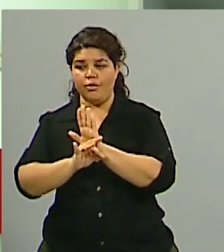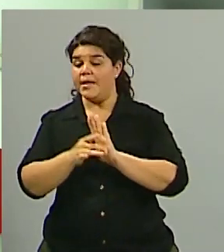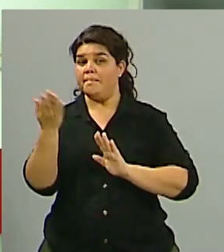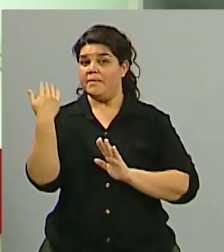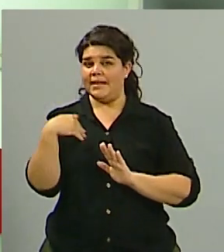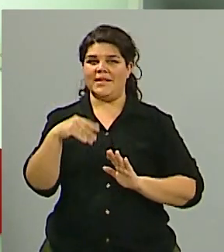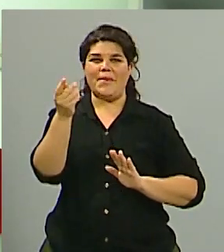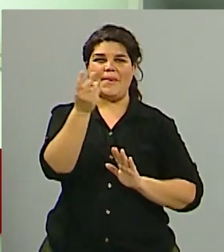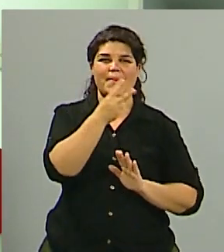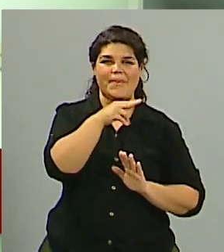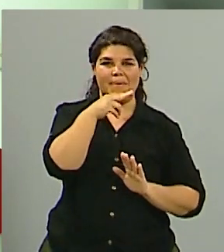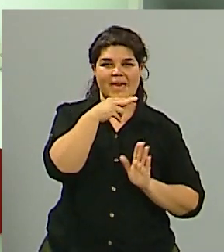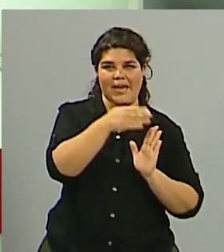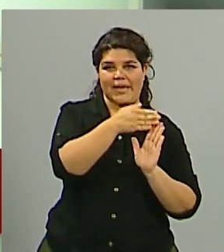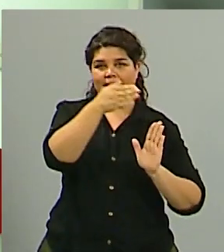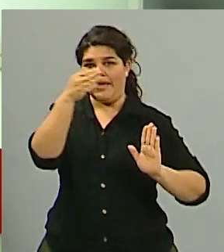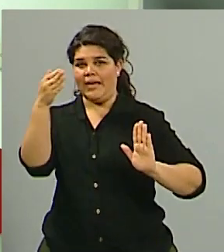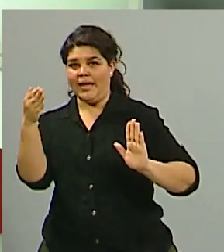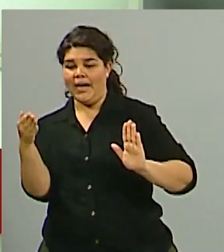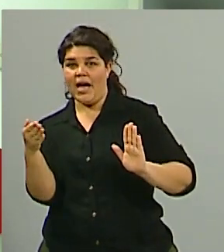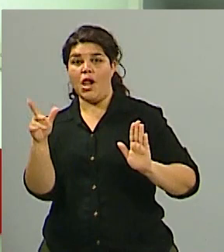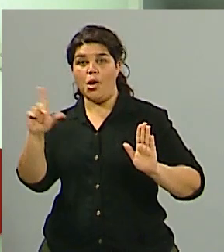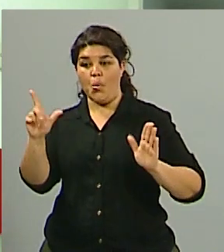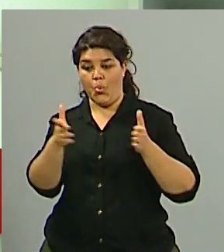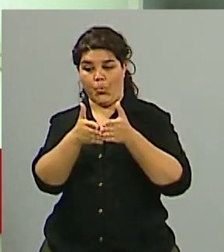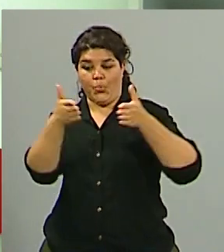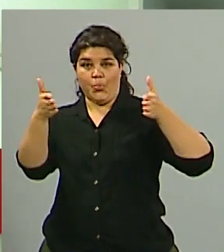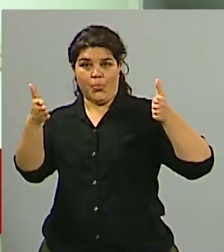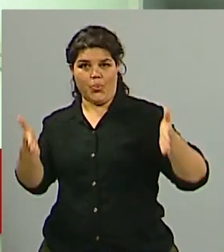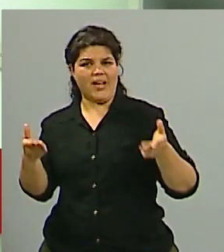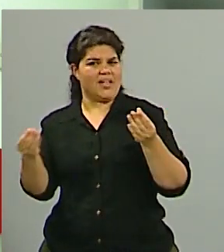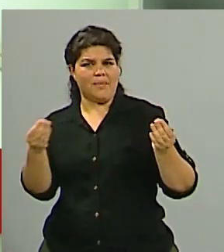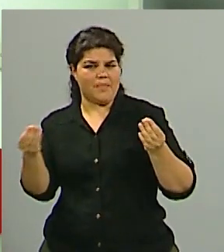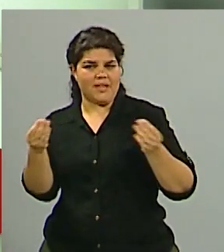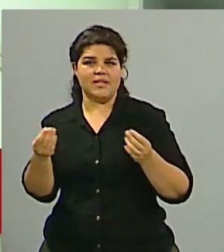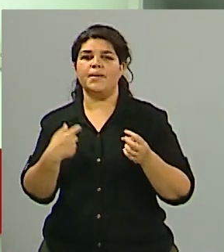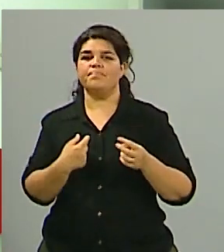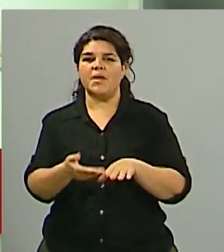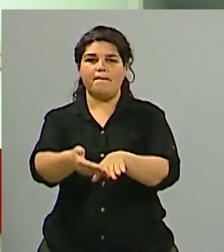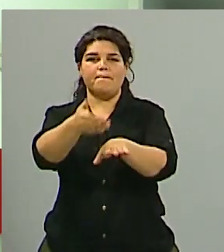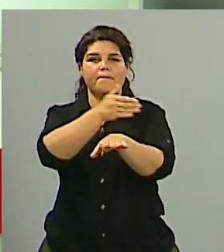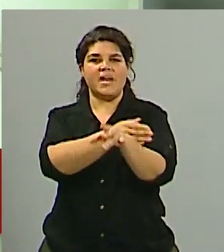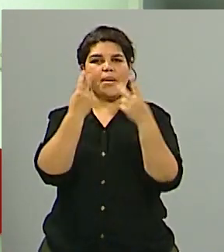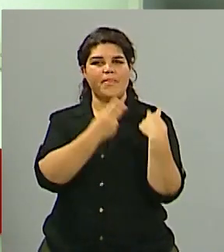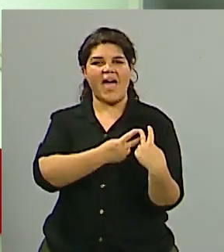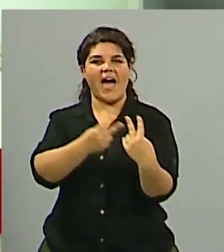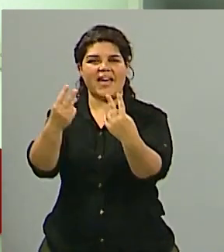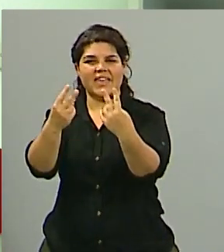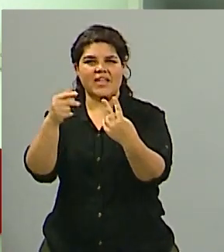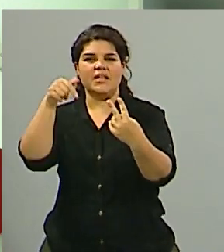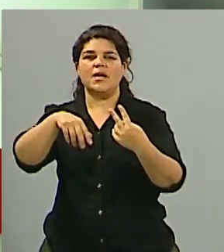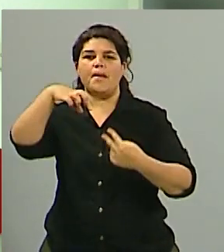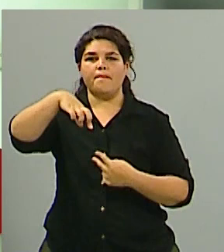semana extra largo en la Argentina eran muy positivos tenían que ver con el previaje porque muchos habían decidido utilizarlo para